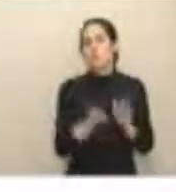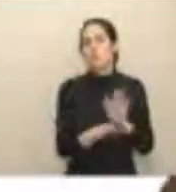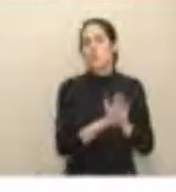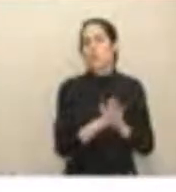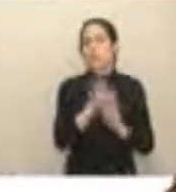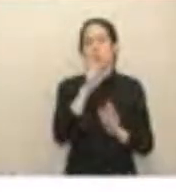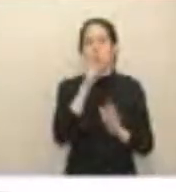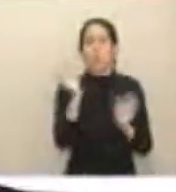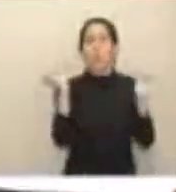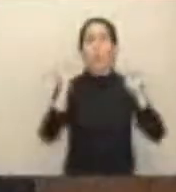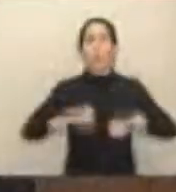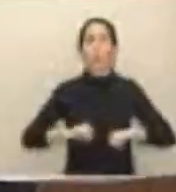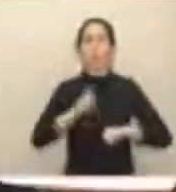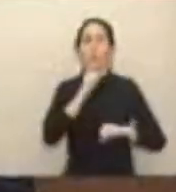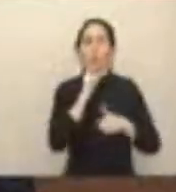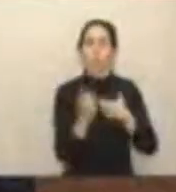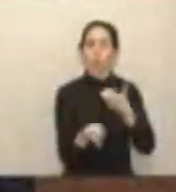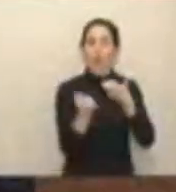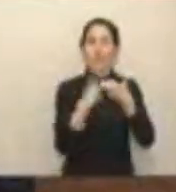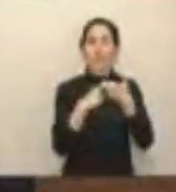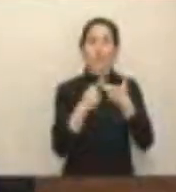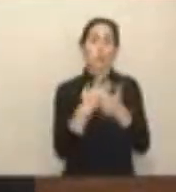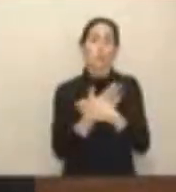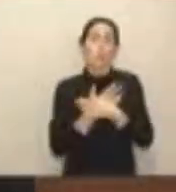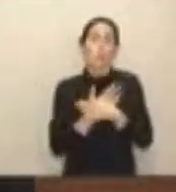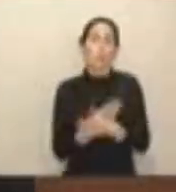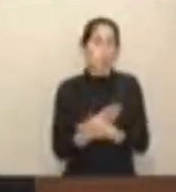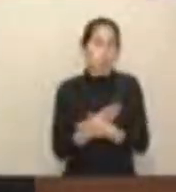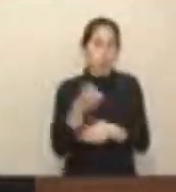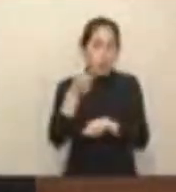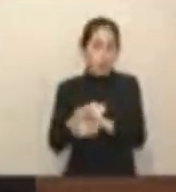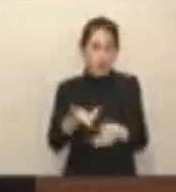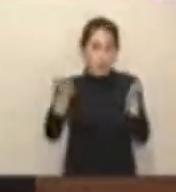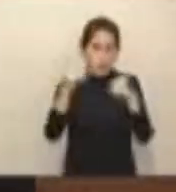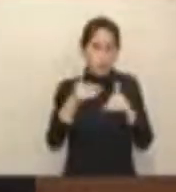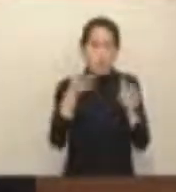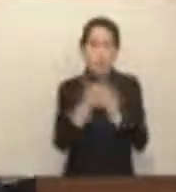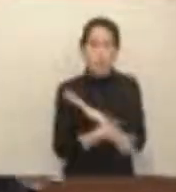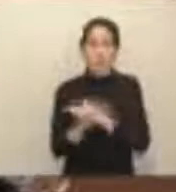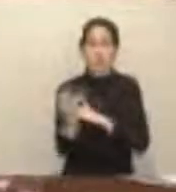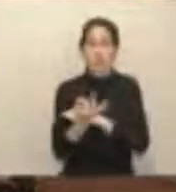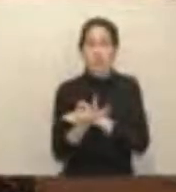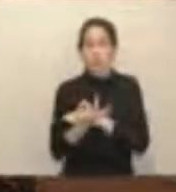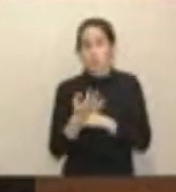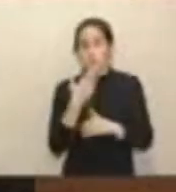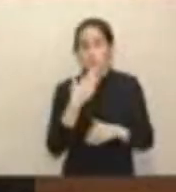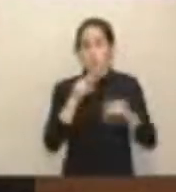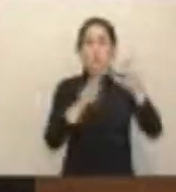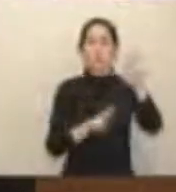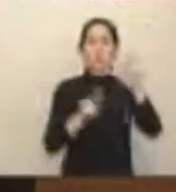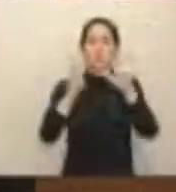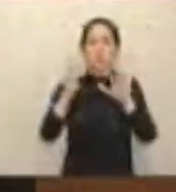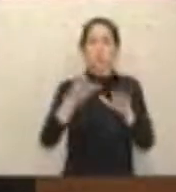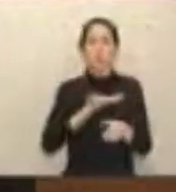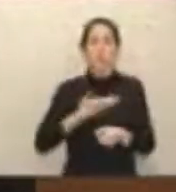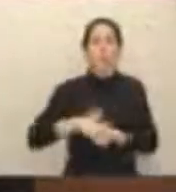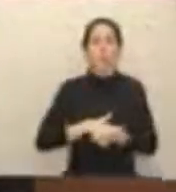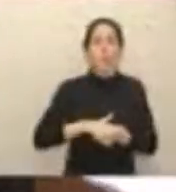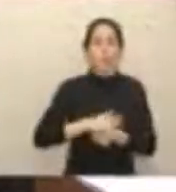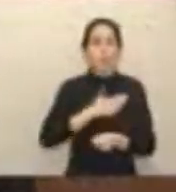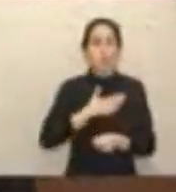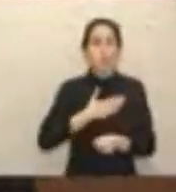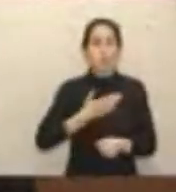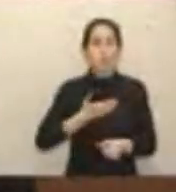consorcios son de adhesión voluntaria, de adhesión voluntaria, es decir, que no garantiza que los 78 ayuntamientos